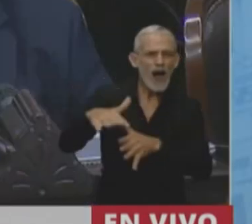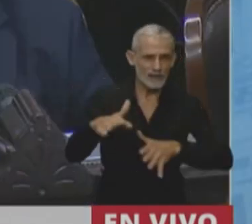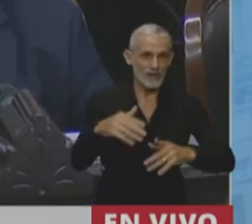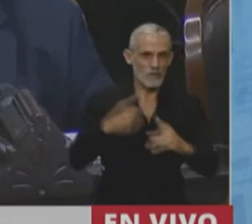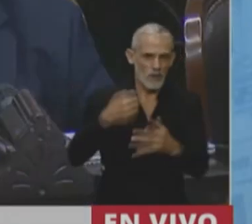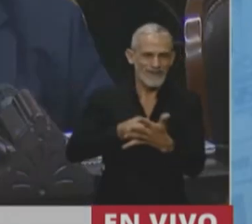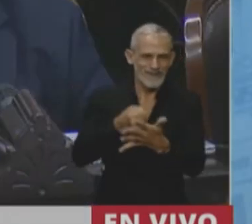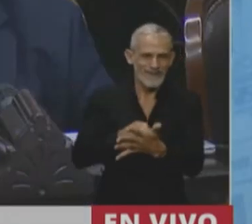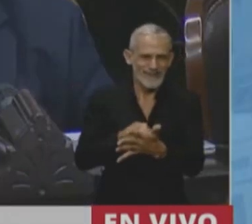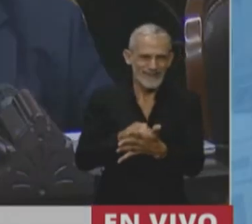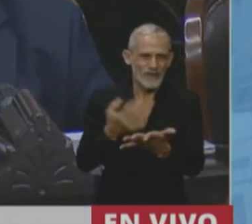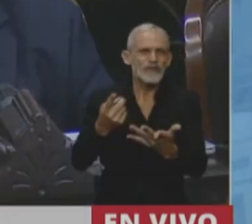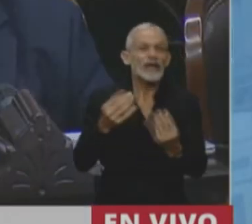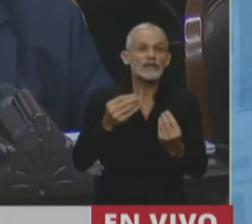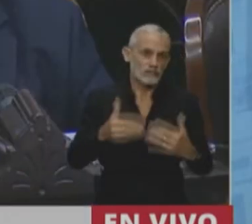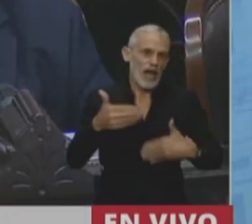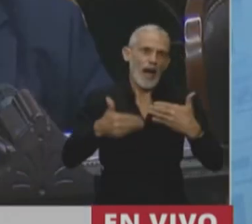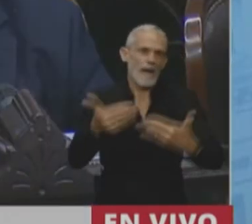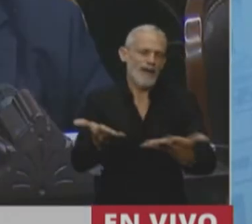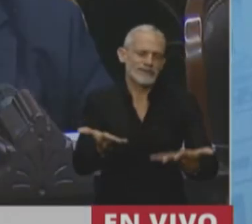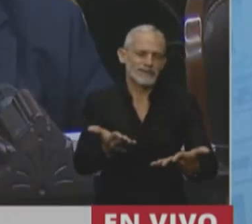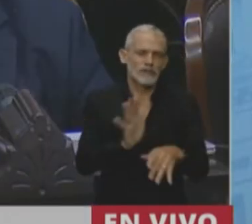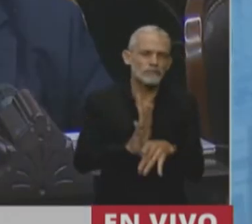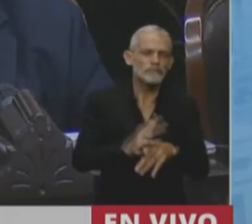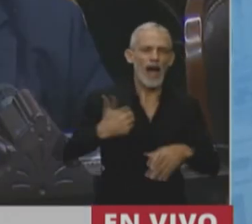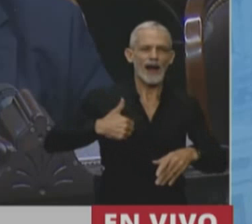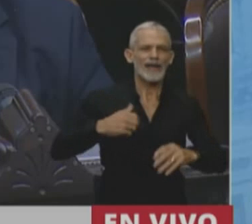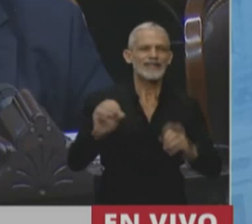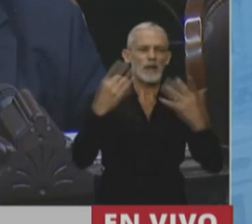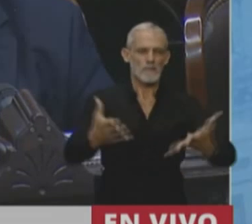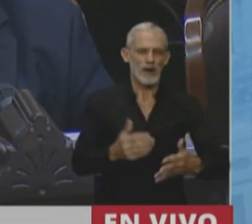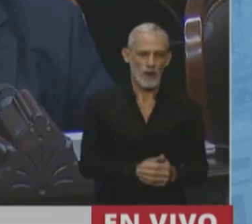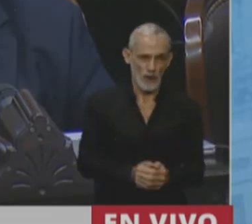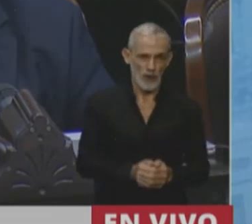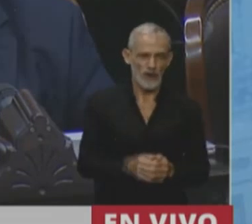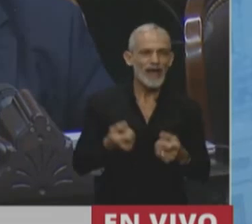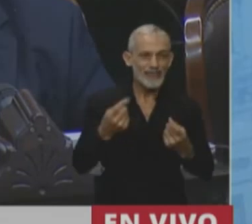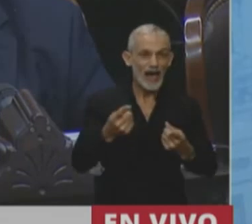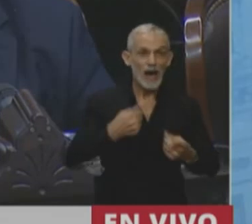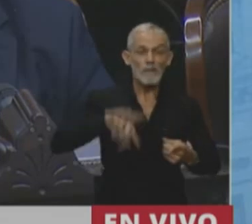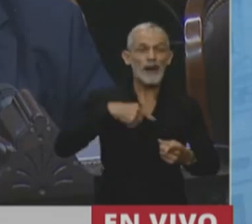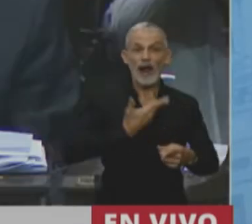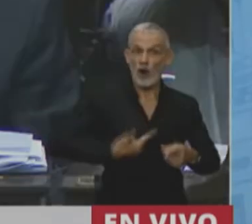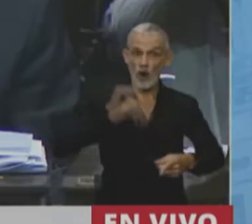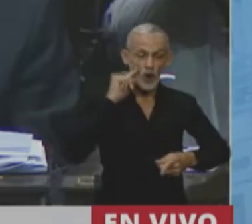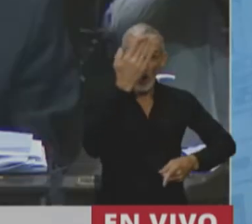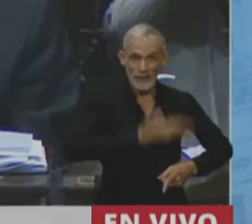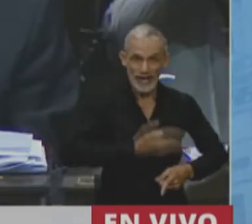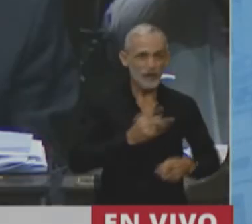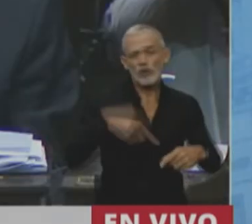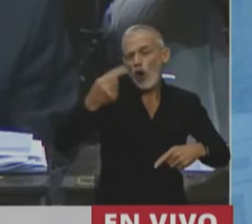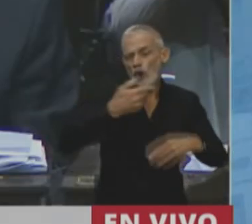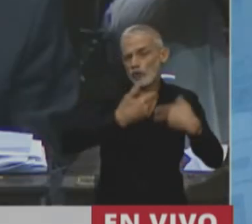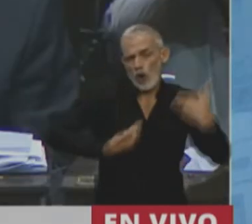esto, que implica un avance, que implica una Argentina mejor, que implica para nuestro gobierno y los que